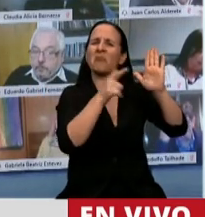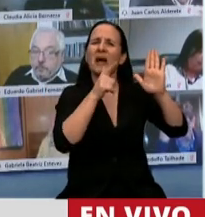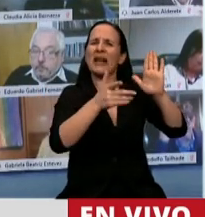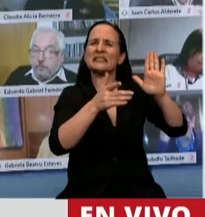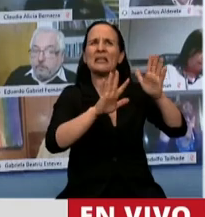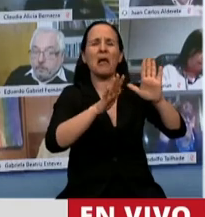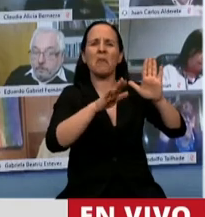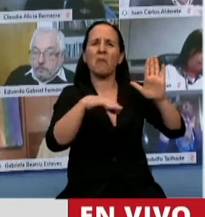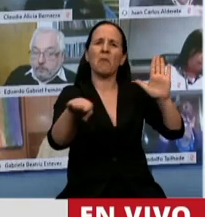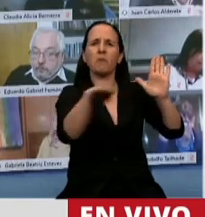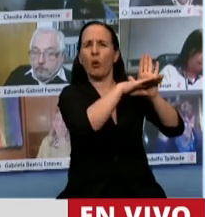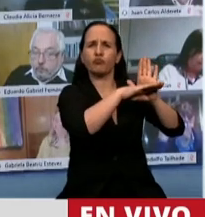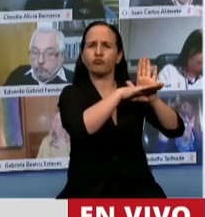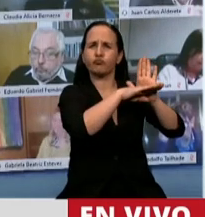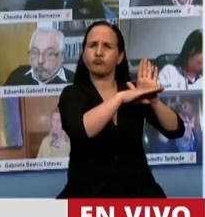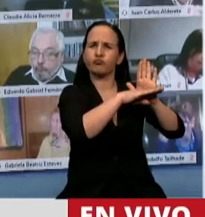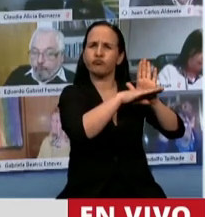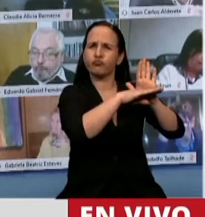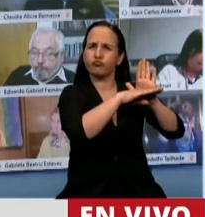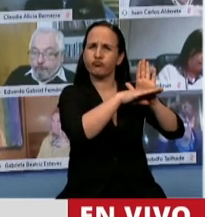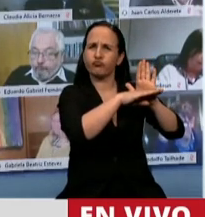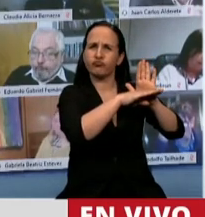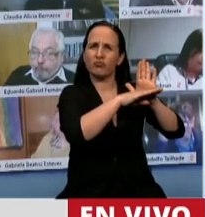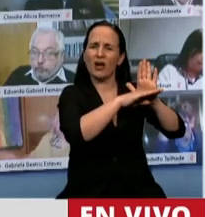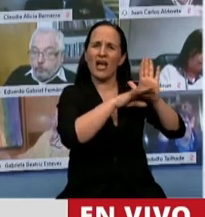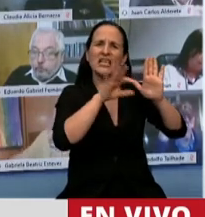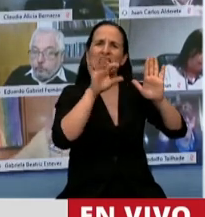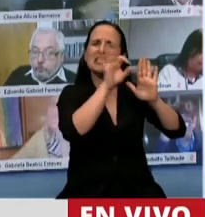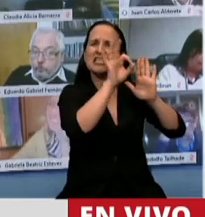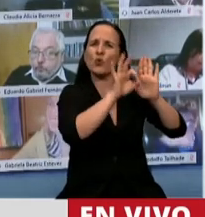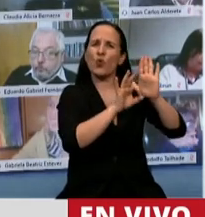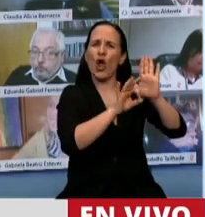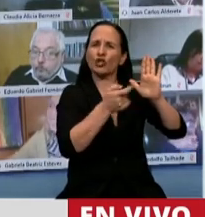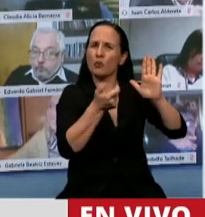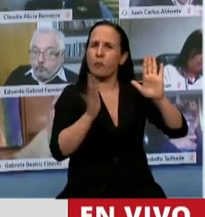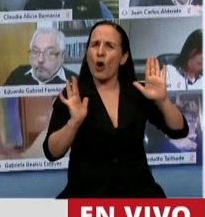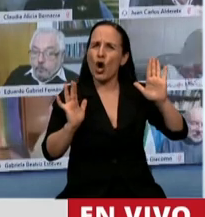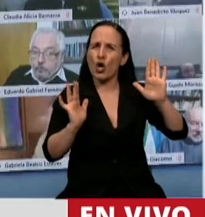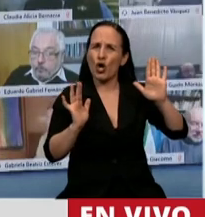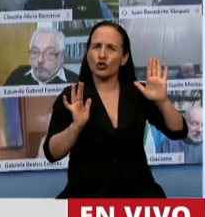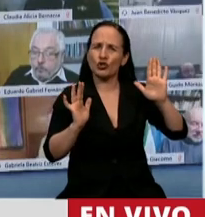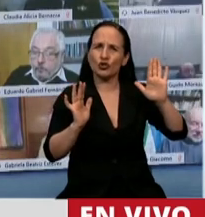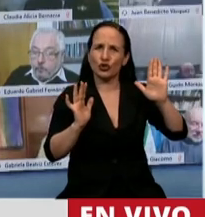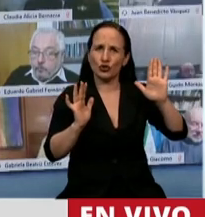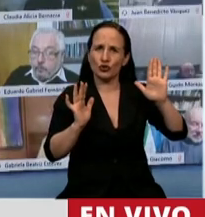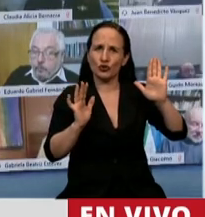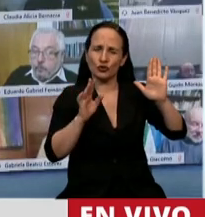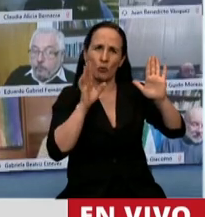la mitad con muy poquititos círculos más claros que otro.